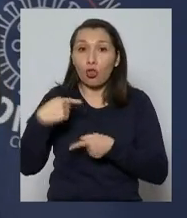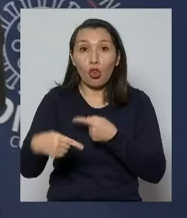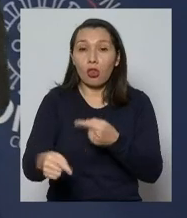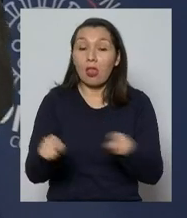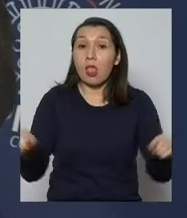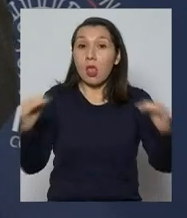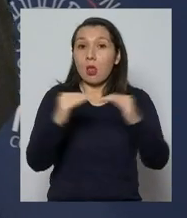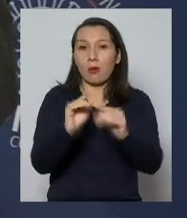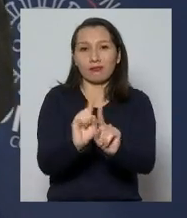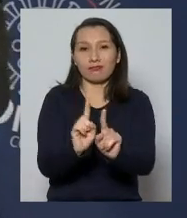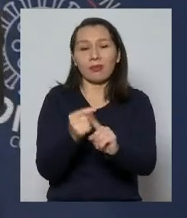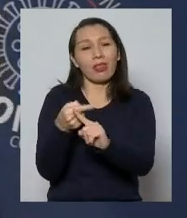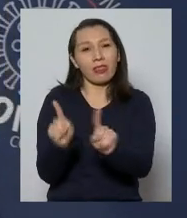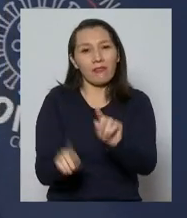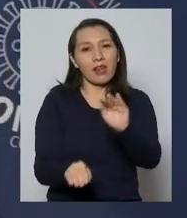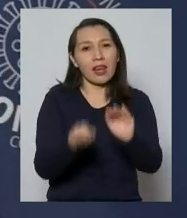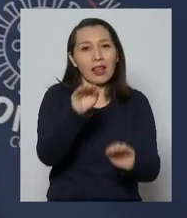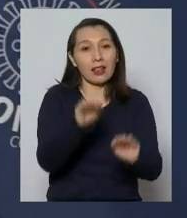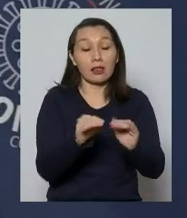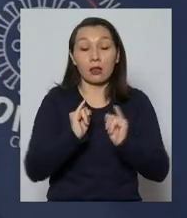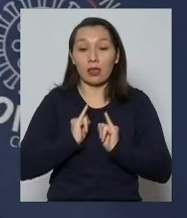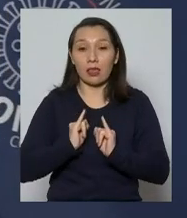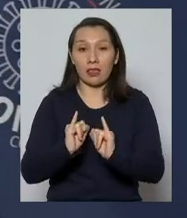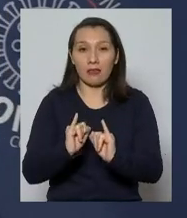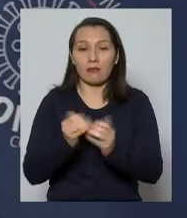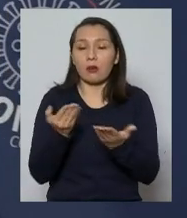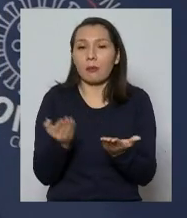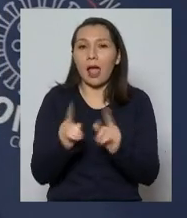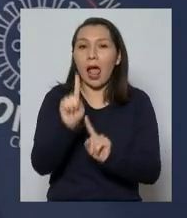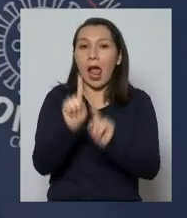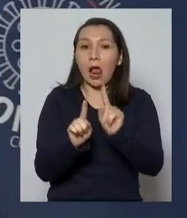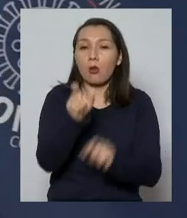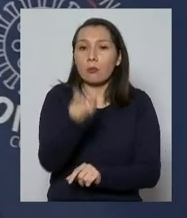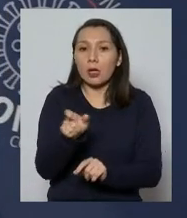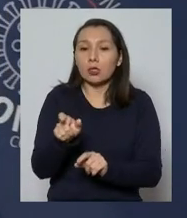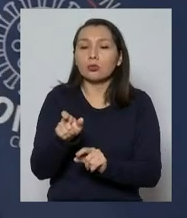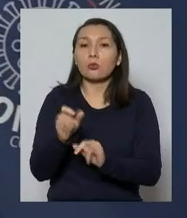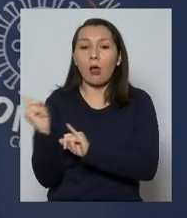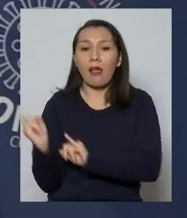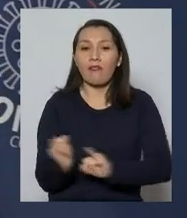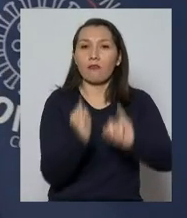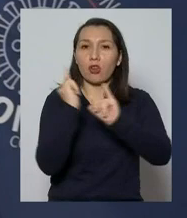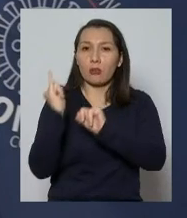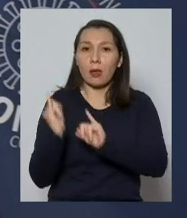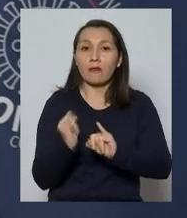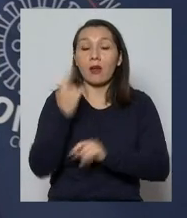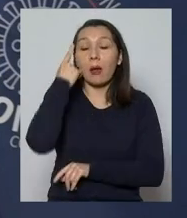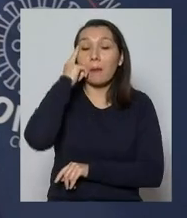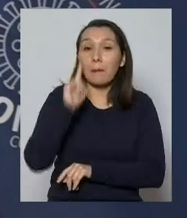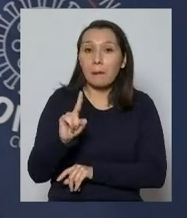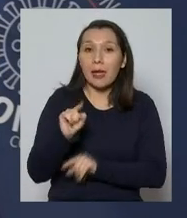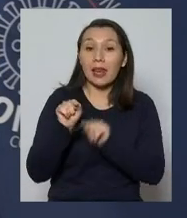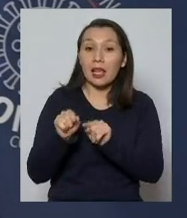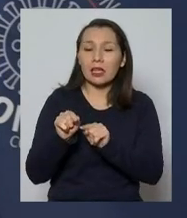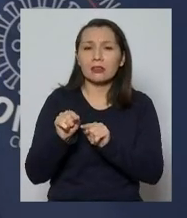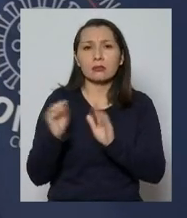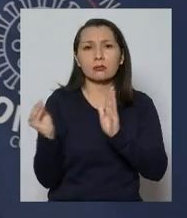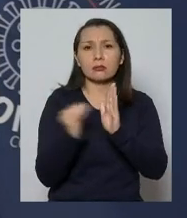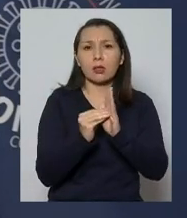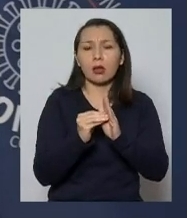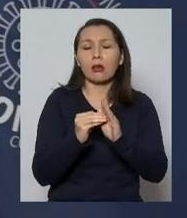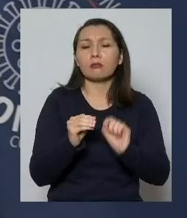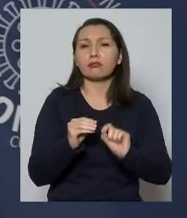días igual. Por lo tanto, lo que vamos a informar son aquellos casos que estamos reportando, pero esos casos